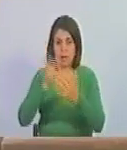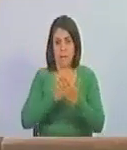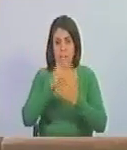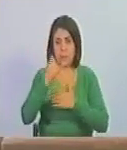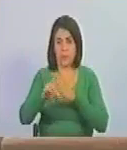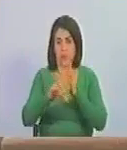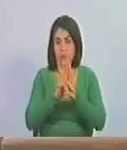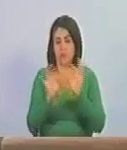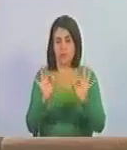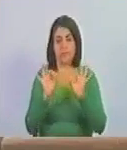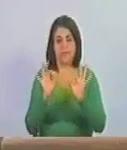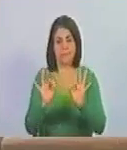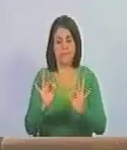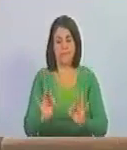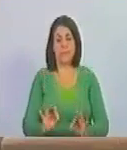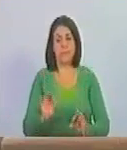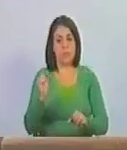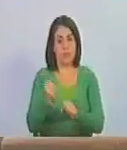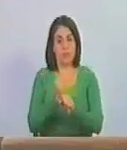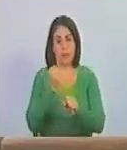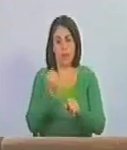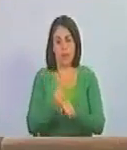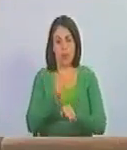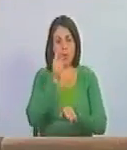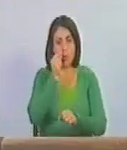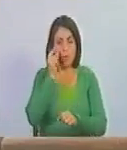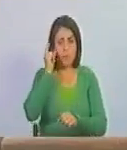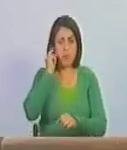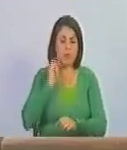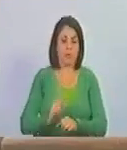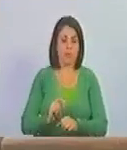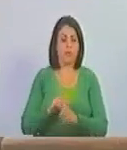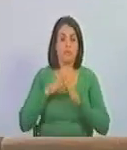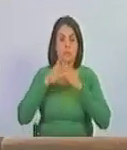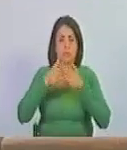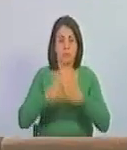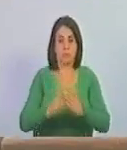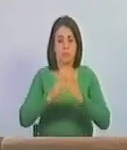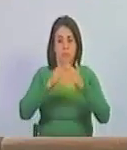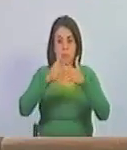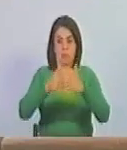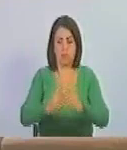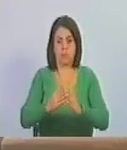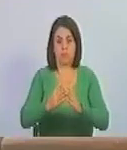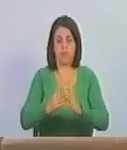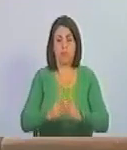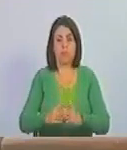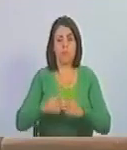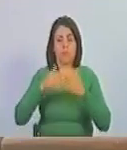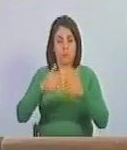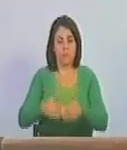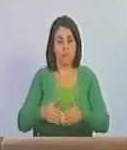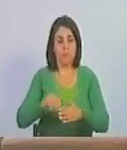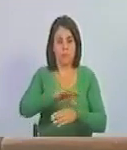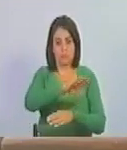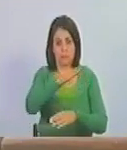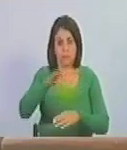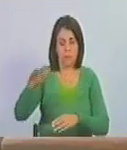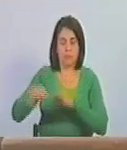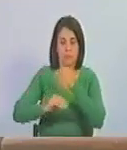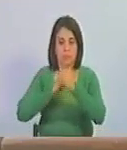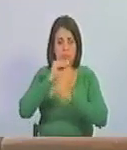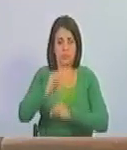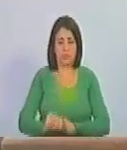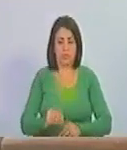proyecto de ley especial de las trabajadoras y trabajadores de la navegación marítima, fluvial y lacustre, a los